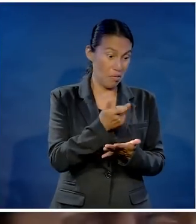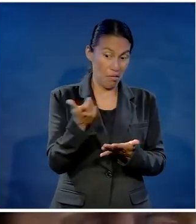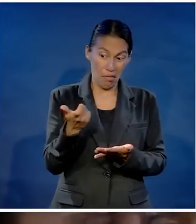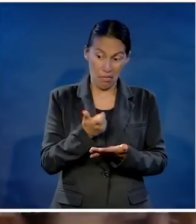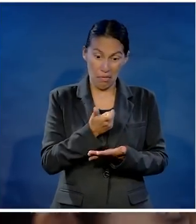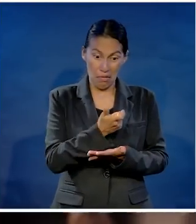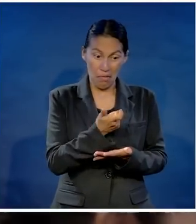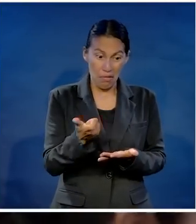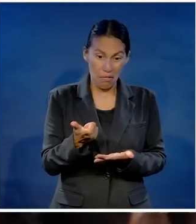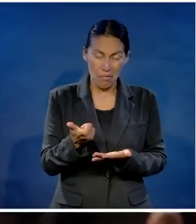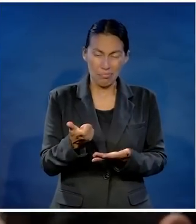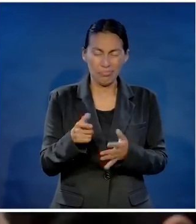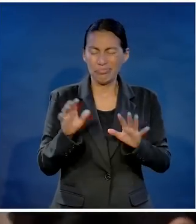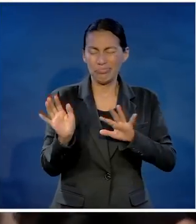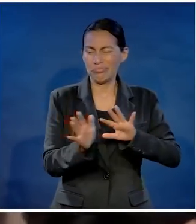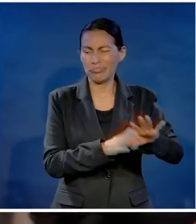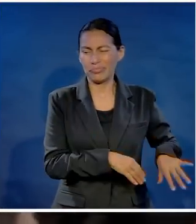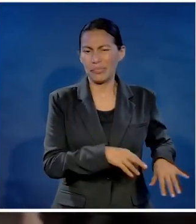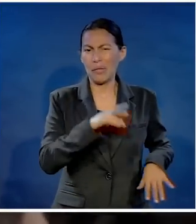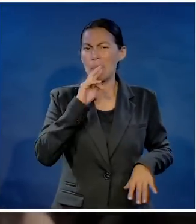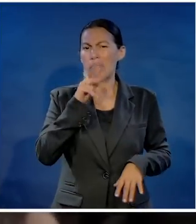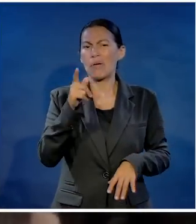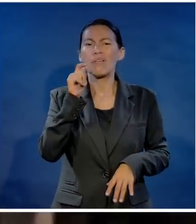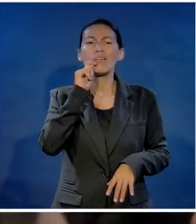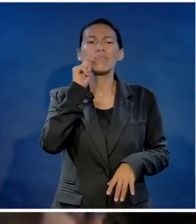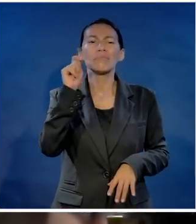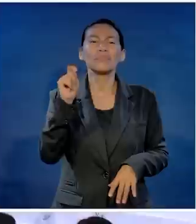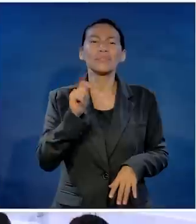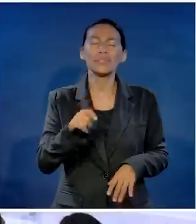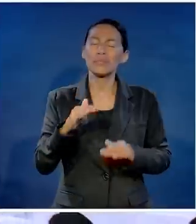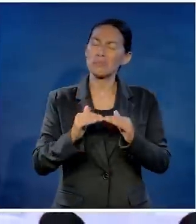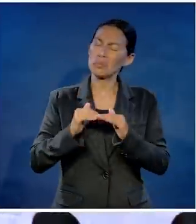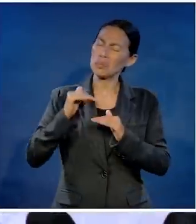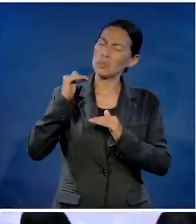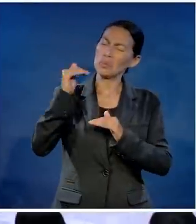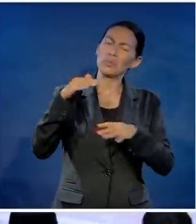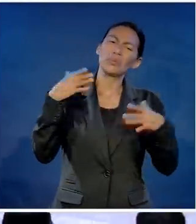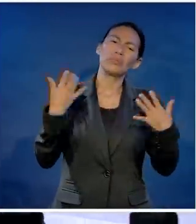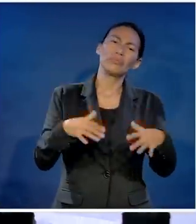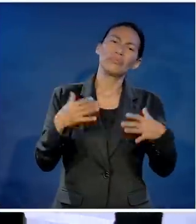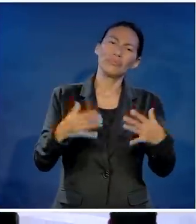Más importante que los premios, que el dinero.